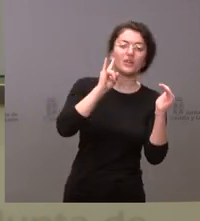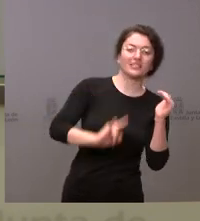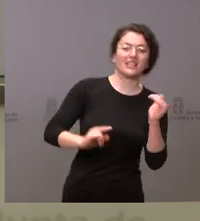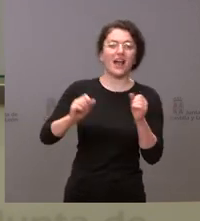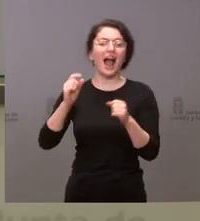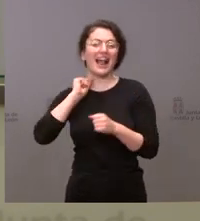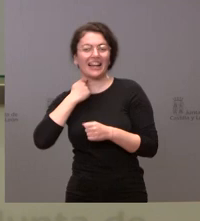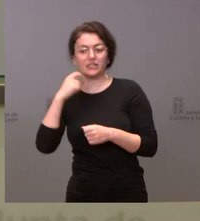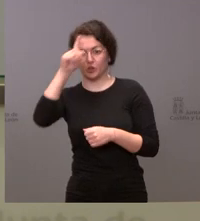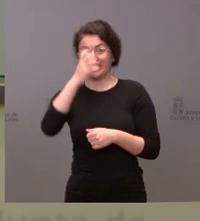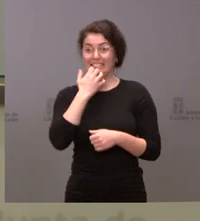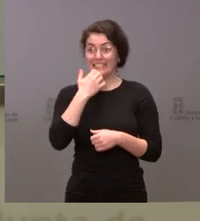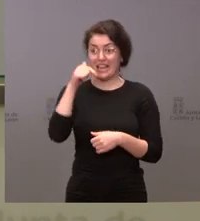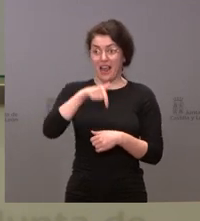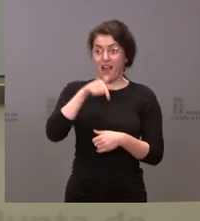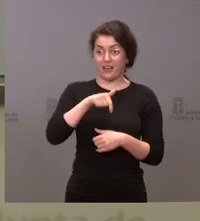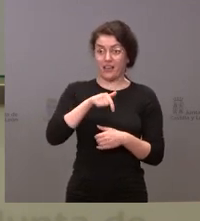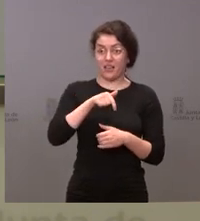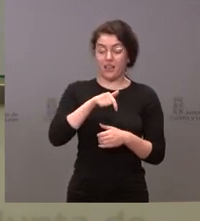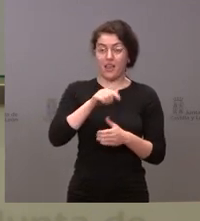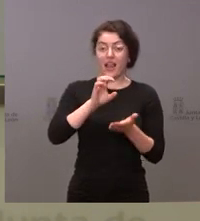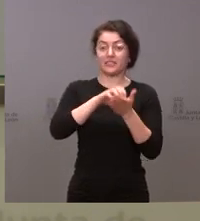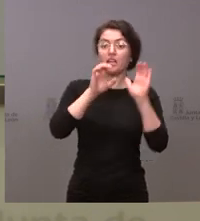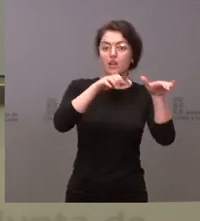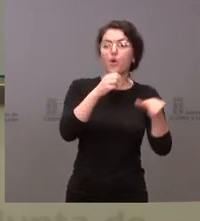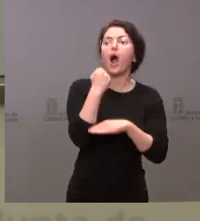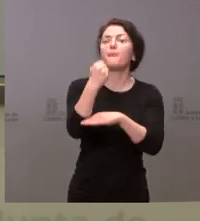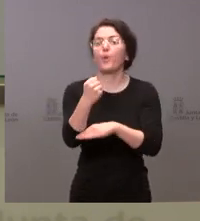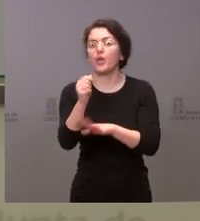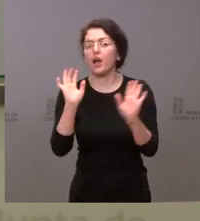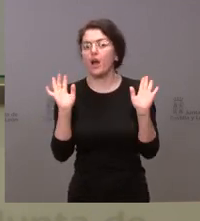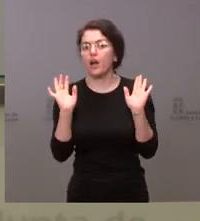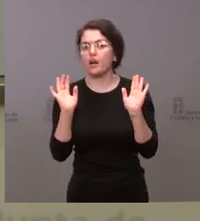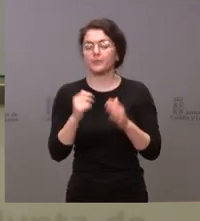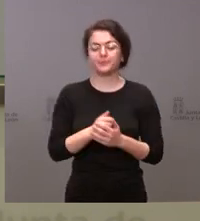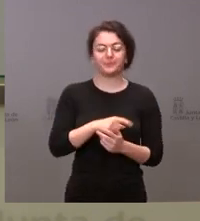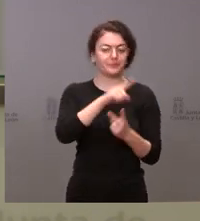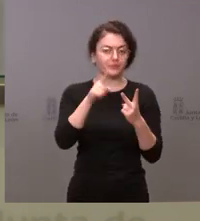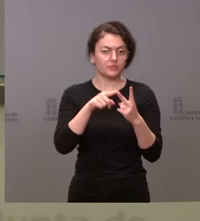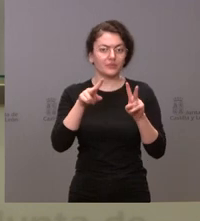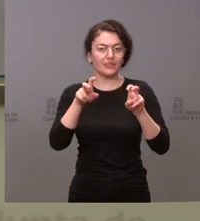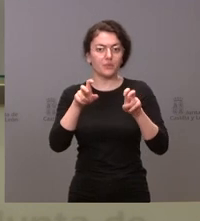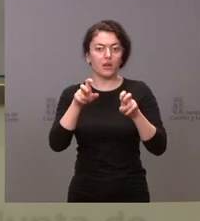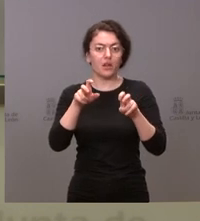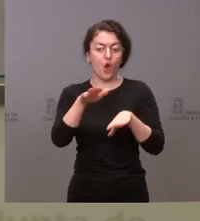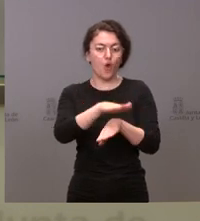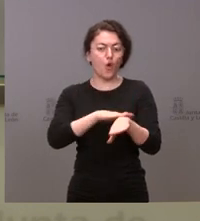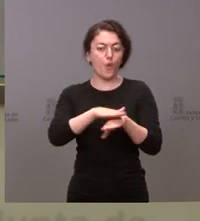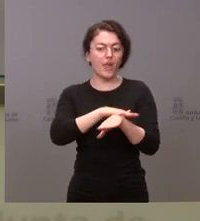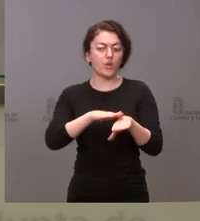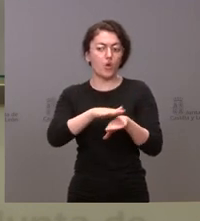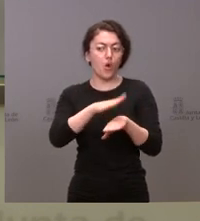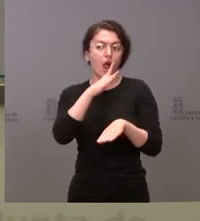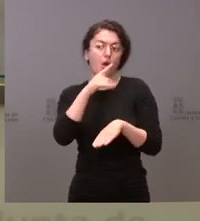también puede respaldar esta propuesta. Y sobre otro orden de cosas, quería que el Gobierno en funciones valorara un poco el pacto